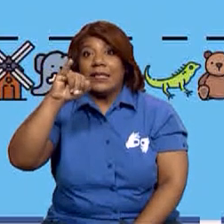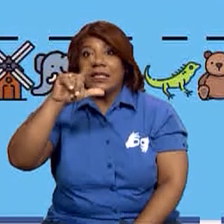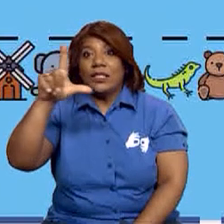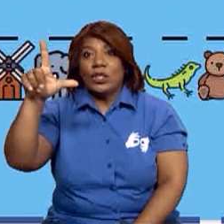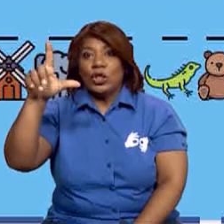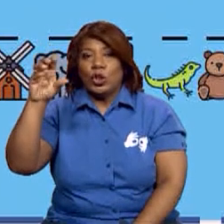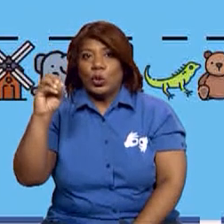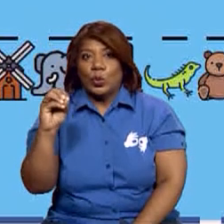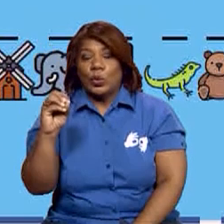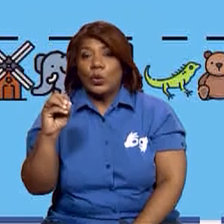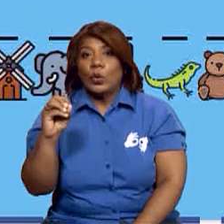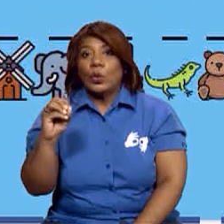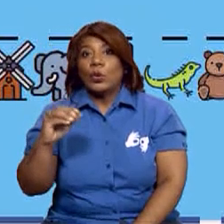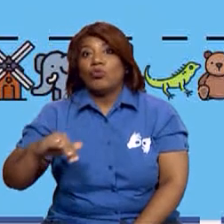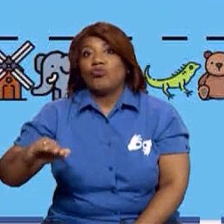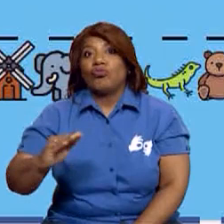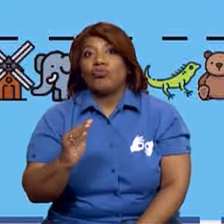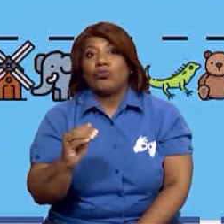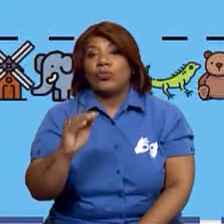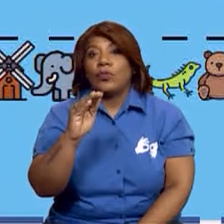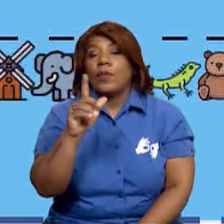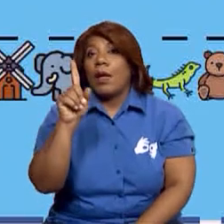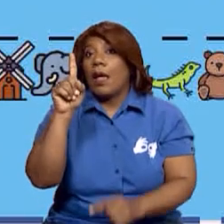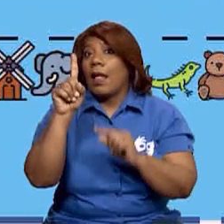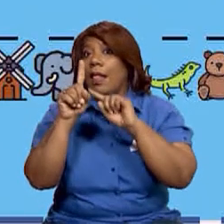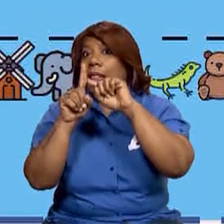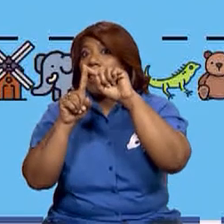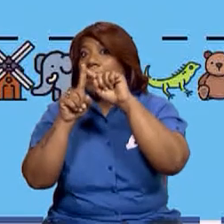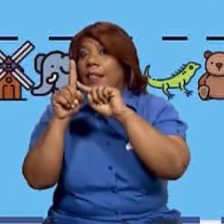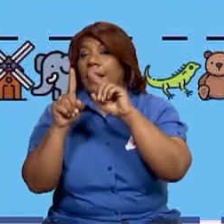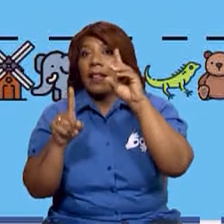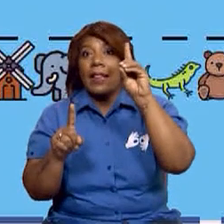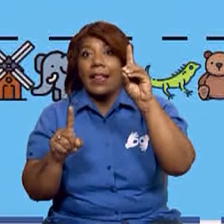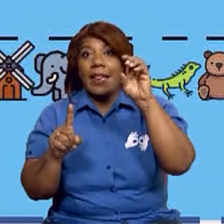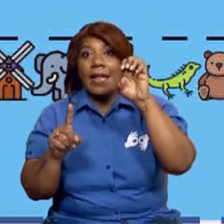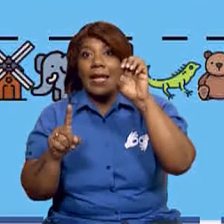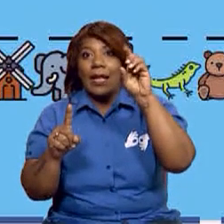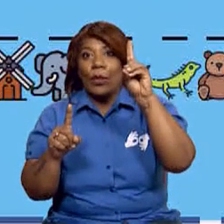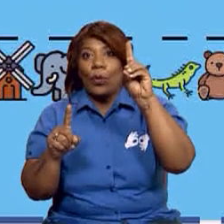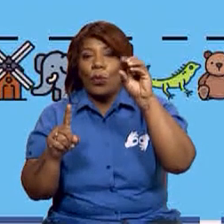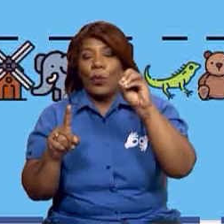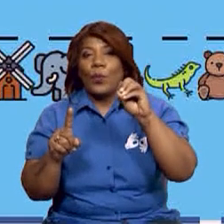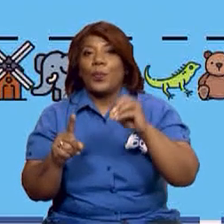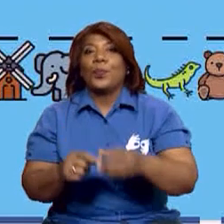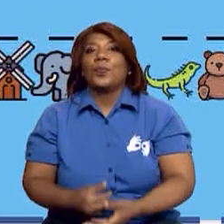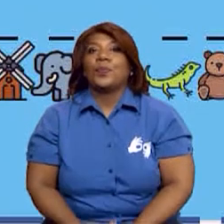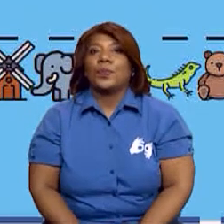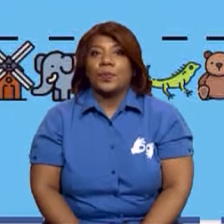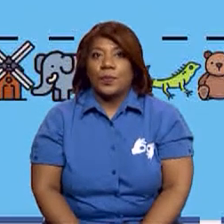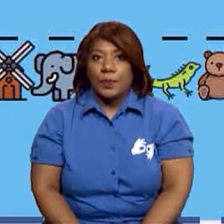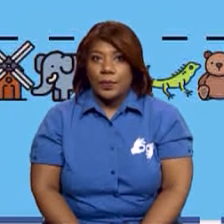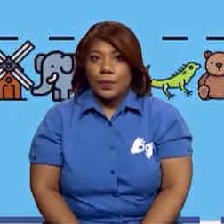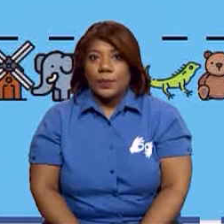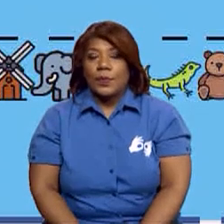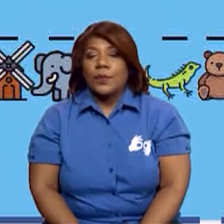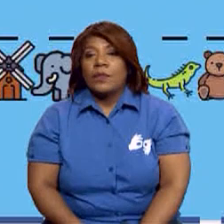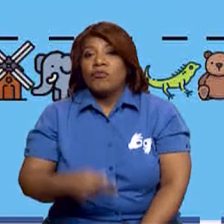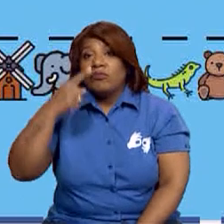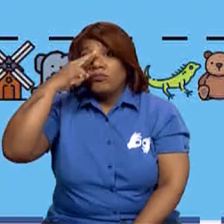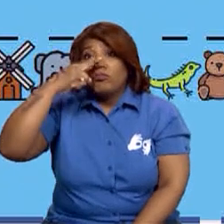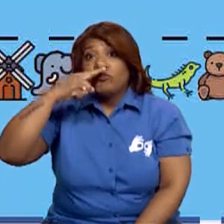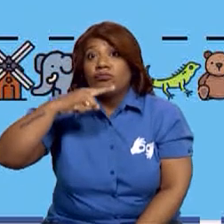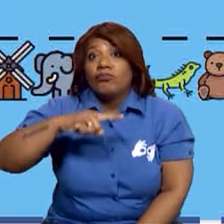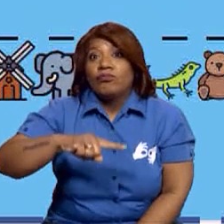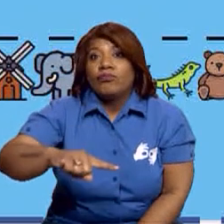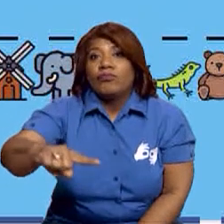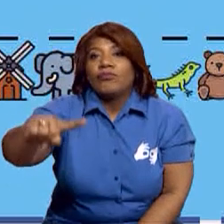Aquí sería un dedo. Ok, no la mano. Un dedo. Colocamos nuestra D. Y